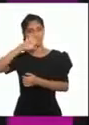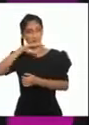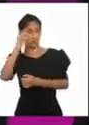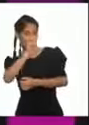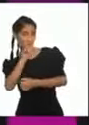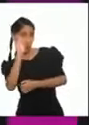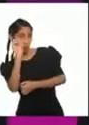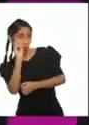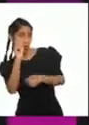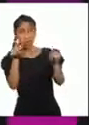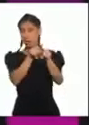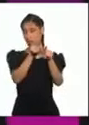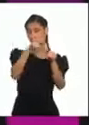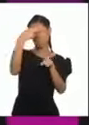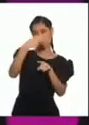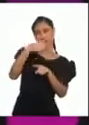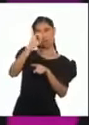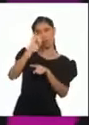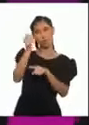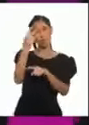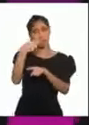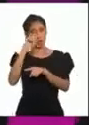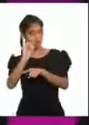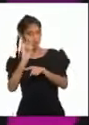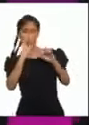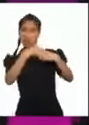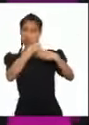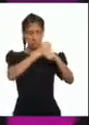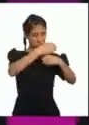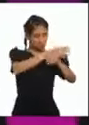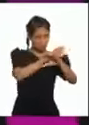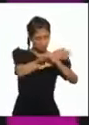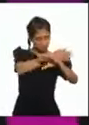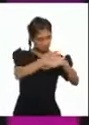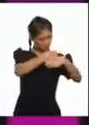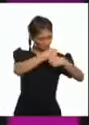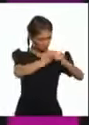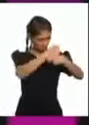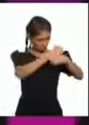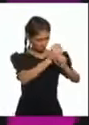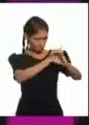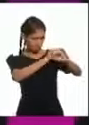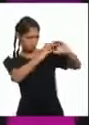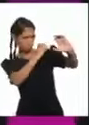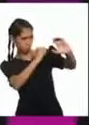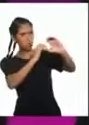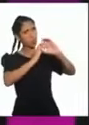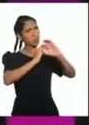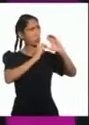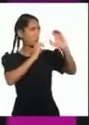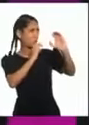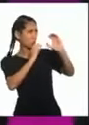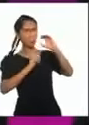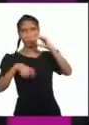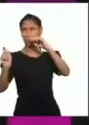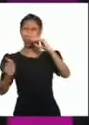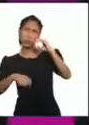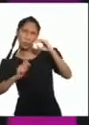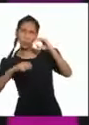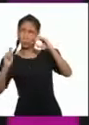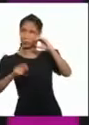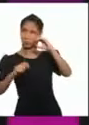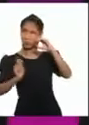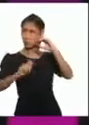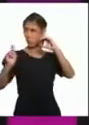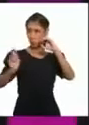guanchil, no me lo nombramos, salen unas cajitas castillas, le decimos por apodo. Y del cuero del borrejo.